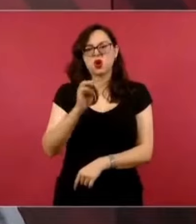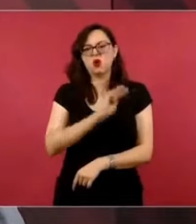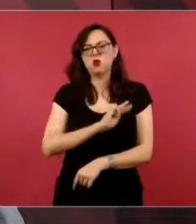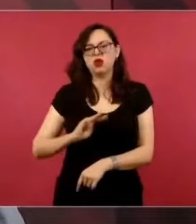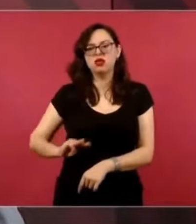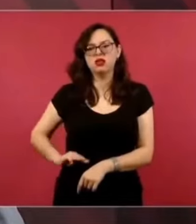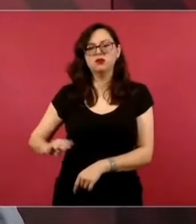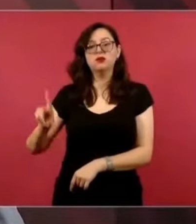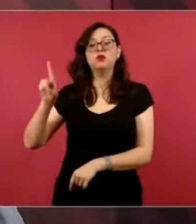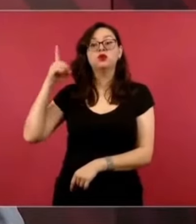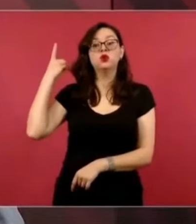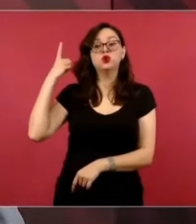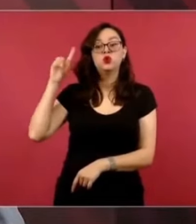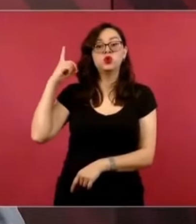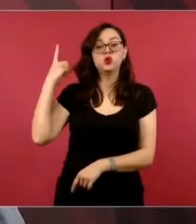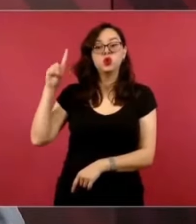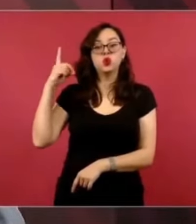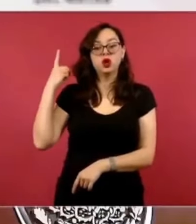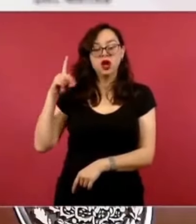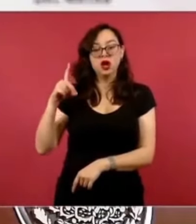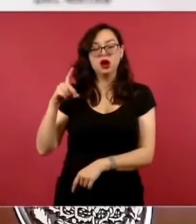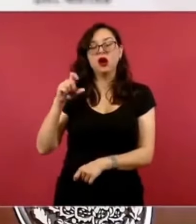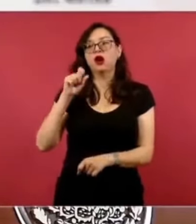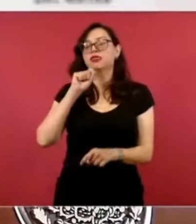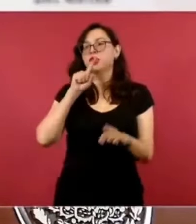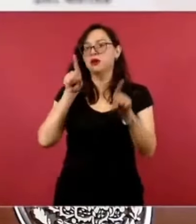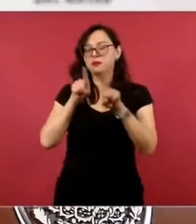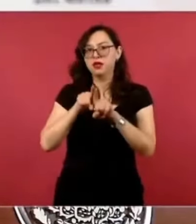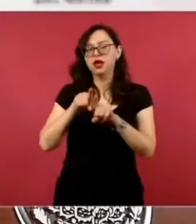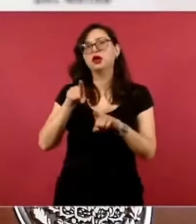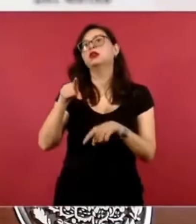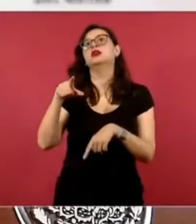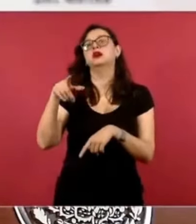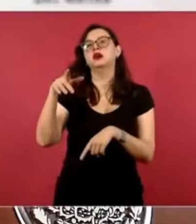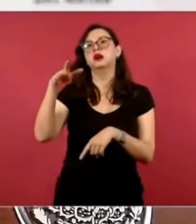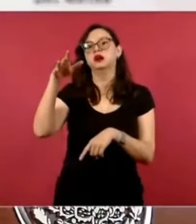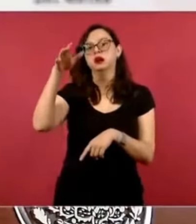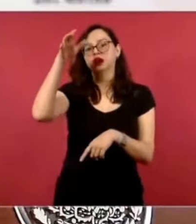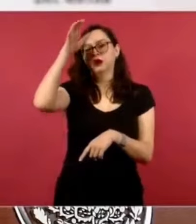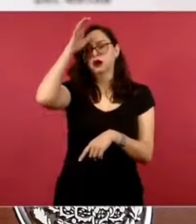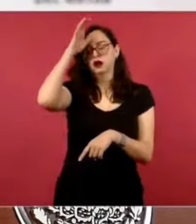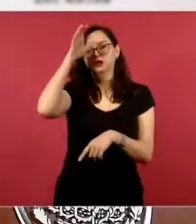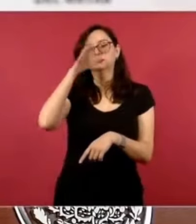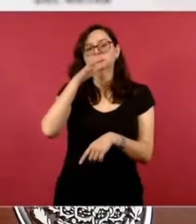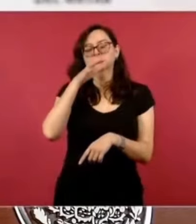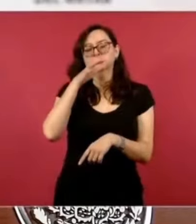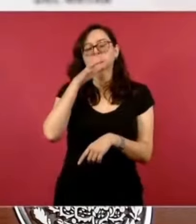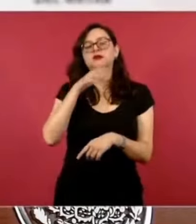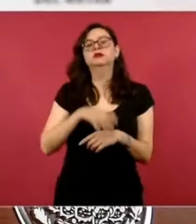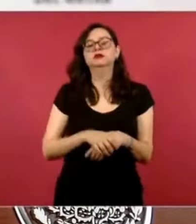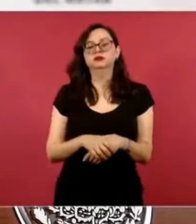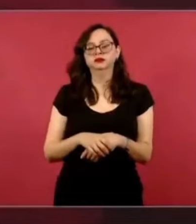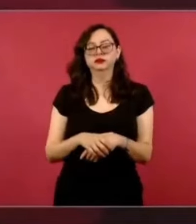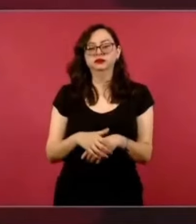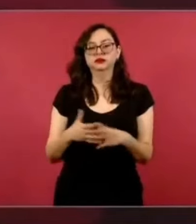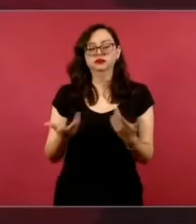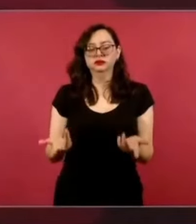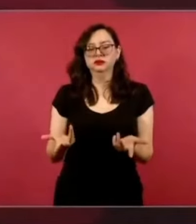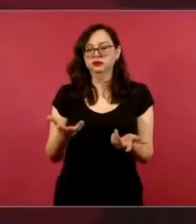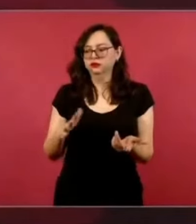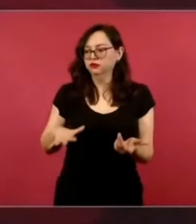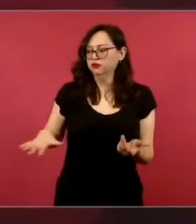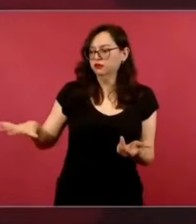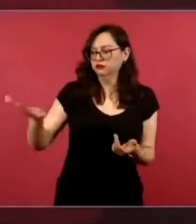Coahuila, incluido, ya lo dije, Torreón y Gómez.